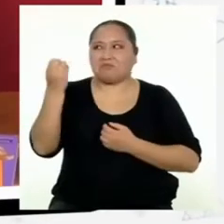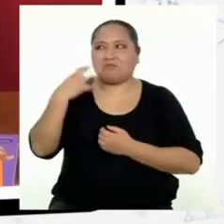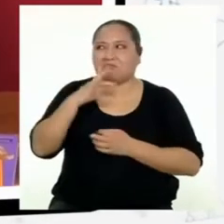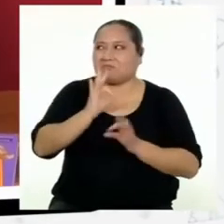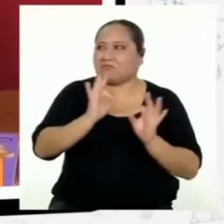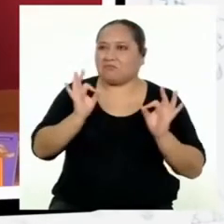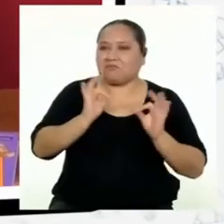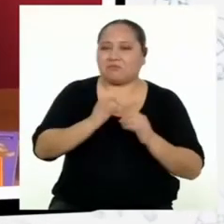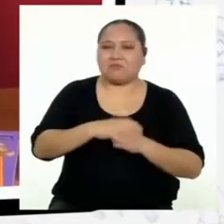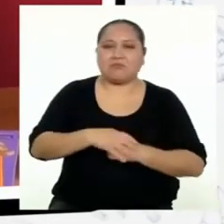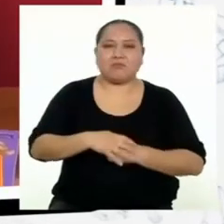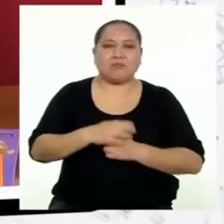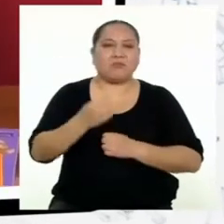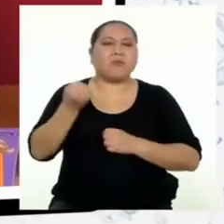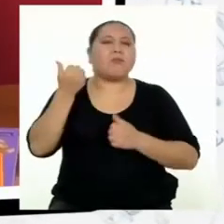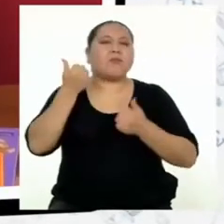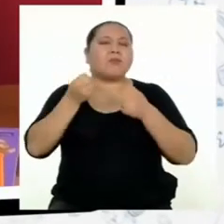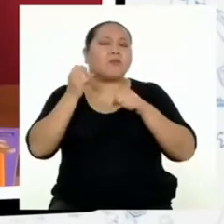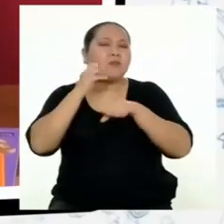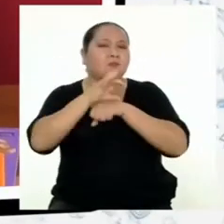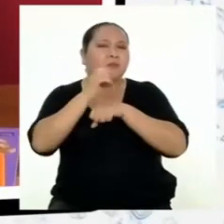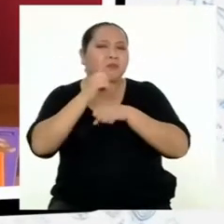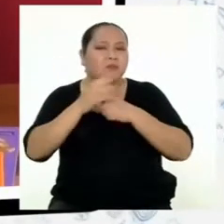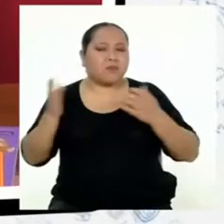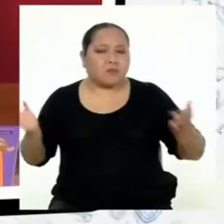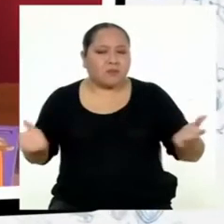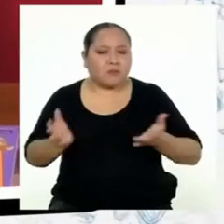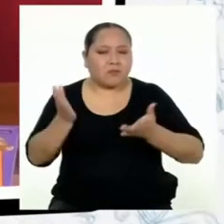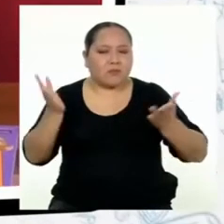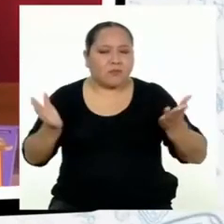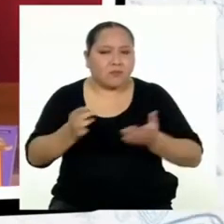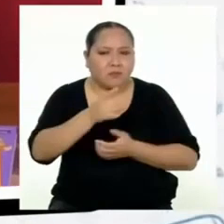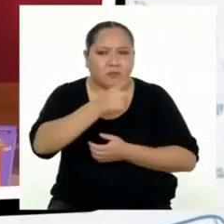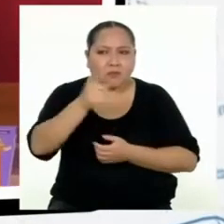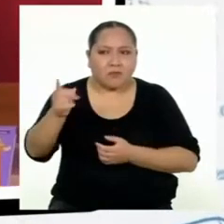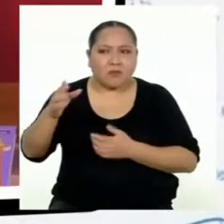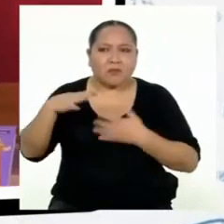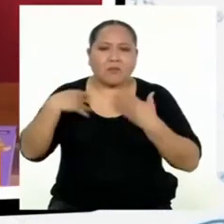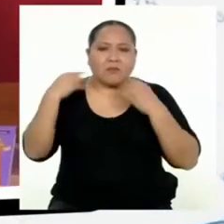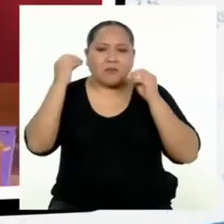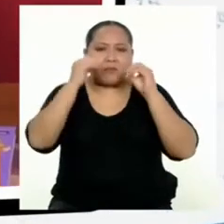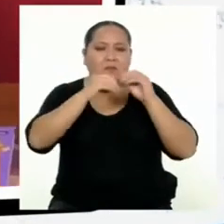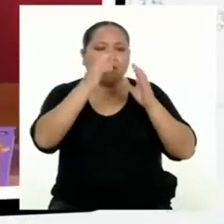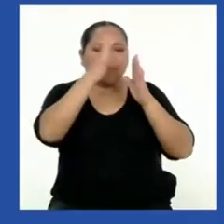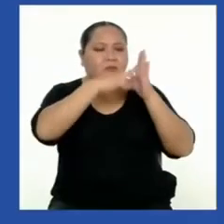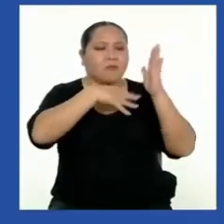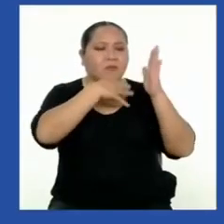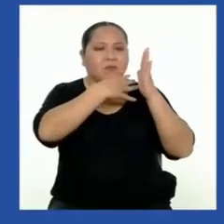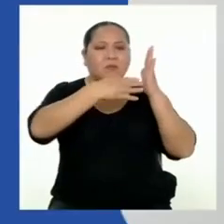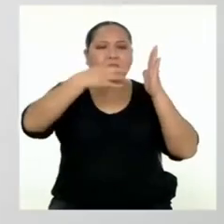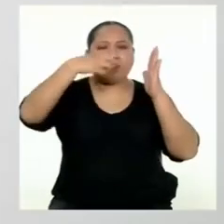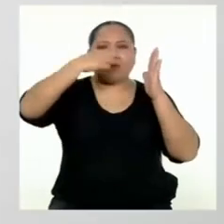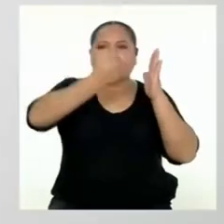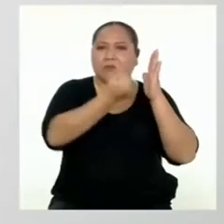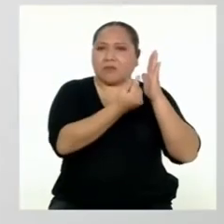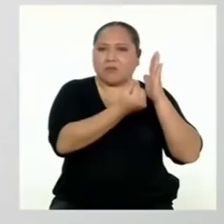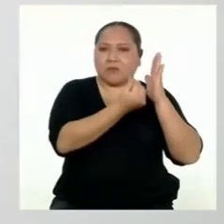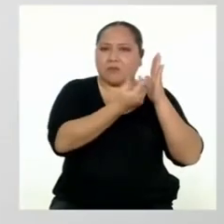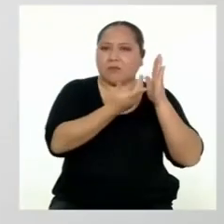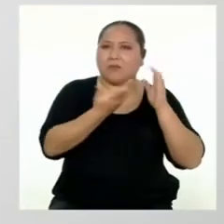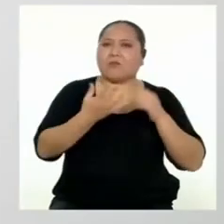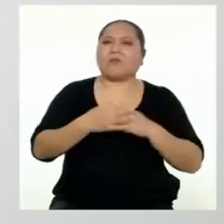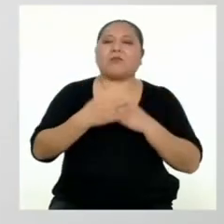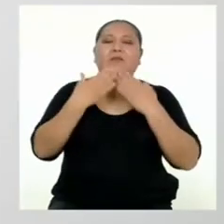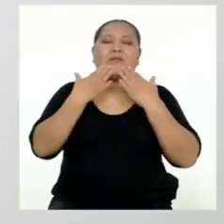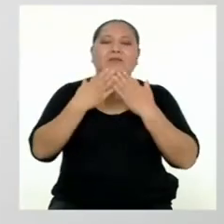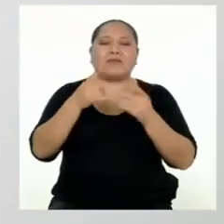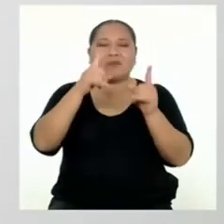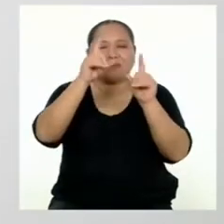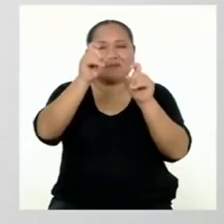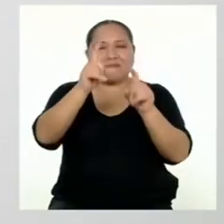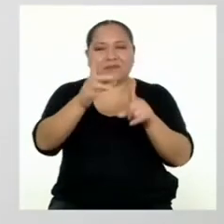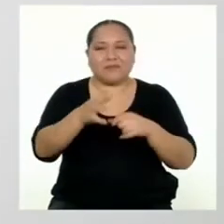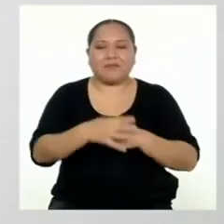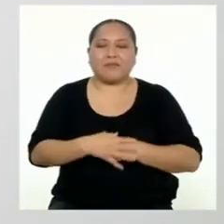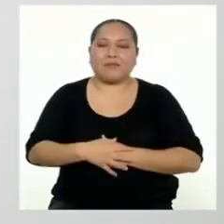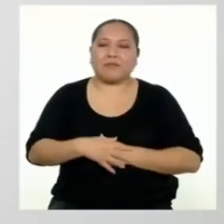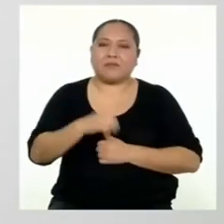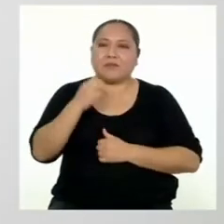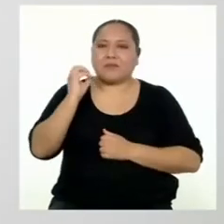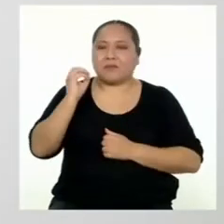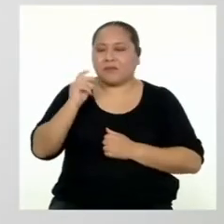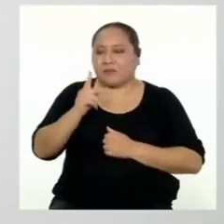¿Qué consejos me dan para motivarlos a hacer un presupuesto? Gracias por la pregunta.